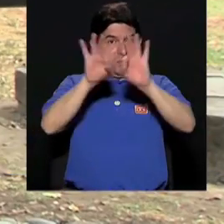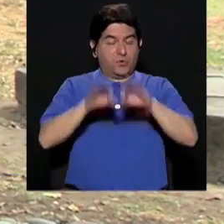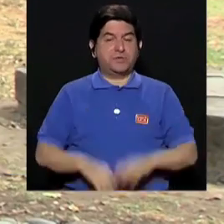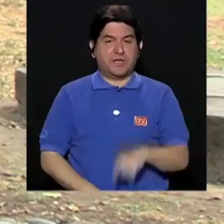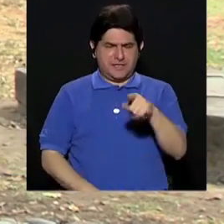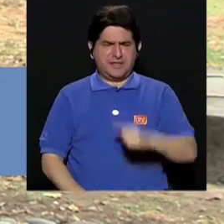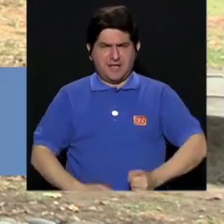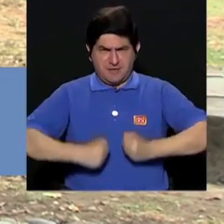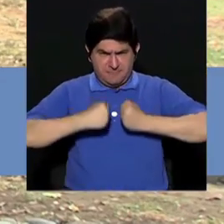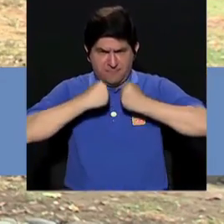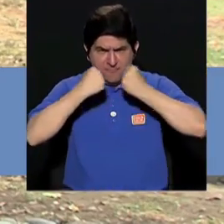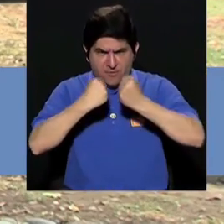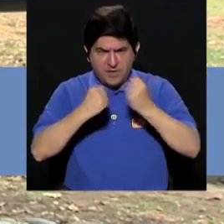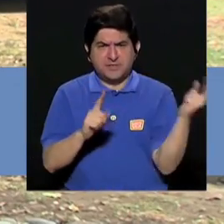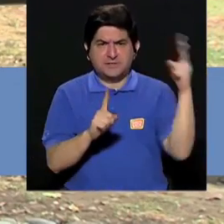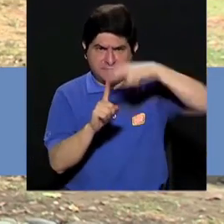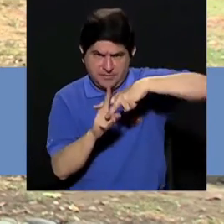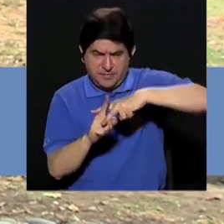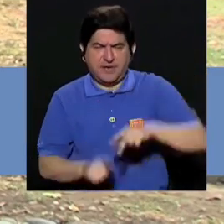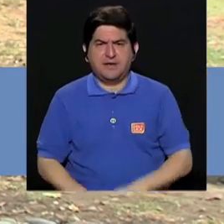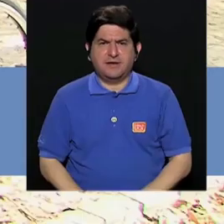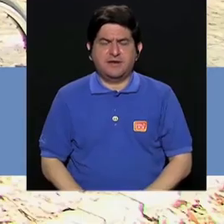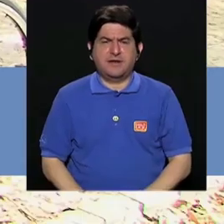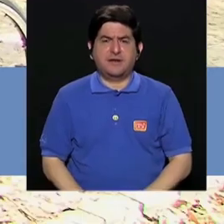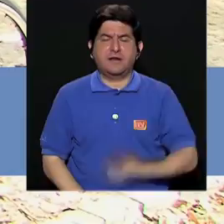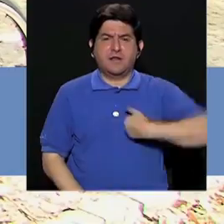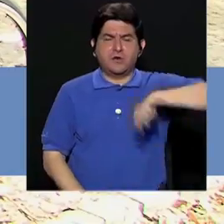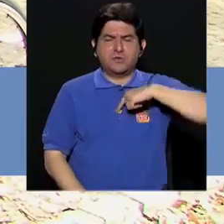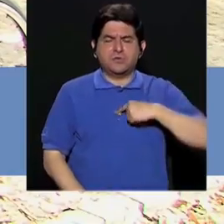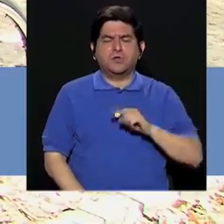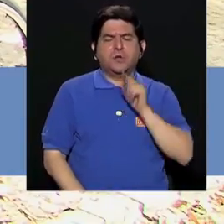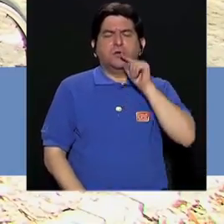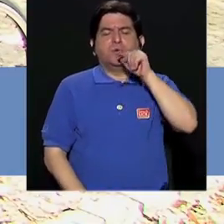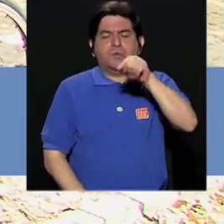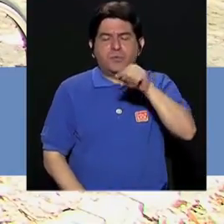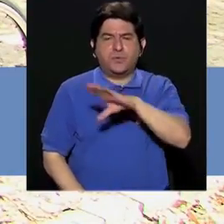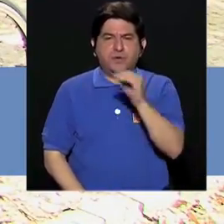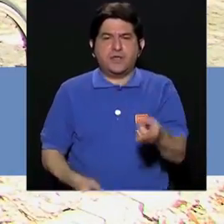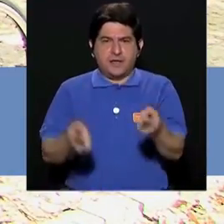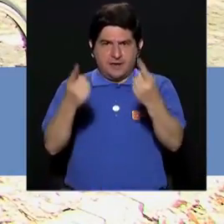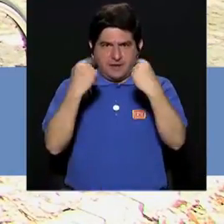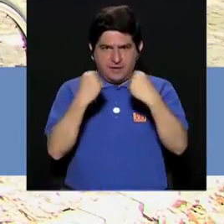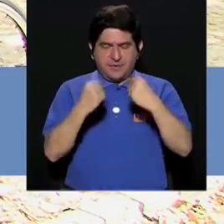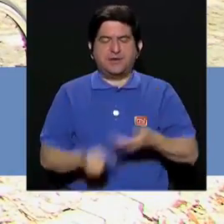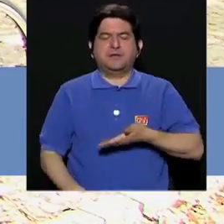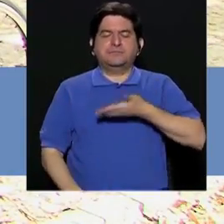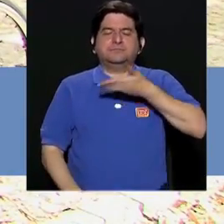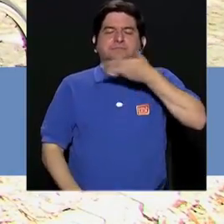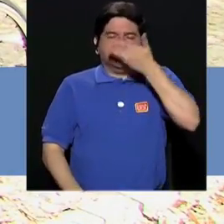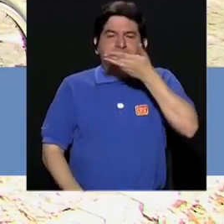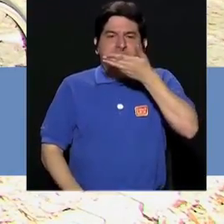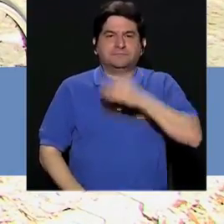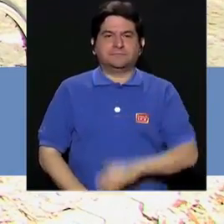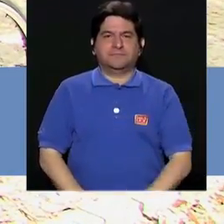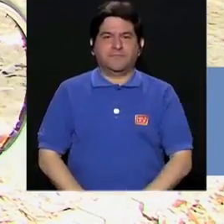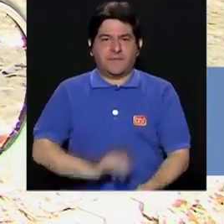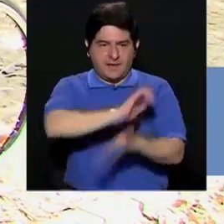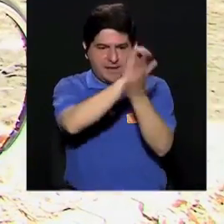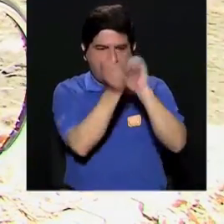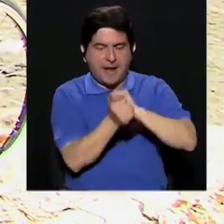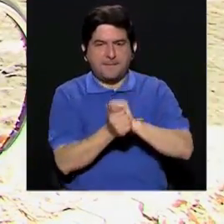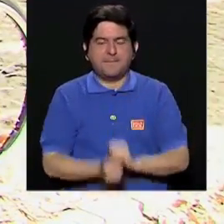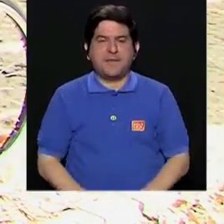esfuerzo que es empujando botamos el aire y cuando venimos para acá tomamos aire. Vamos a cambiar el agarre.